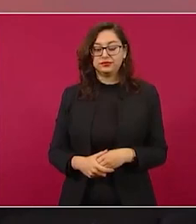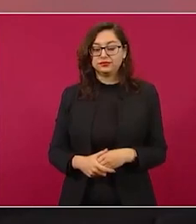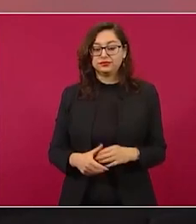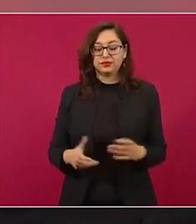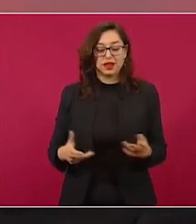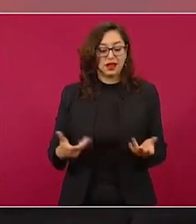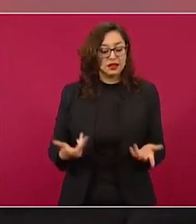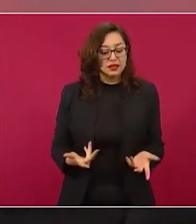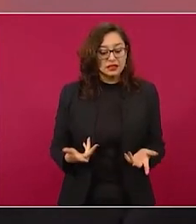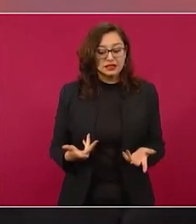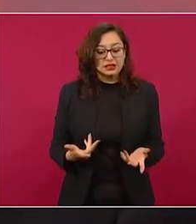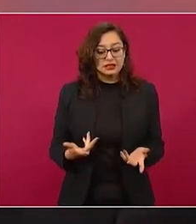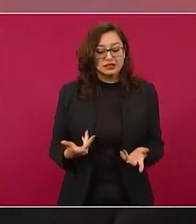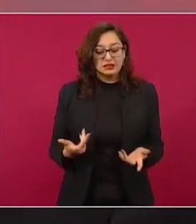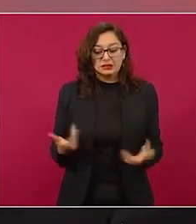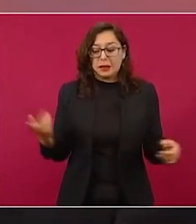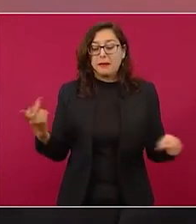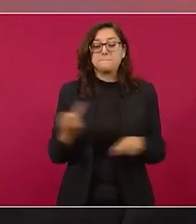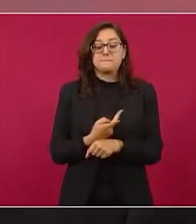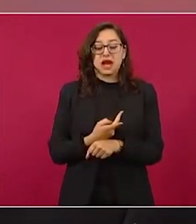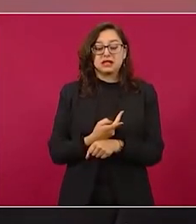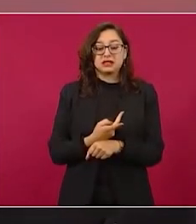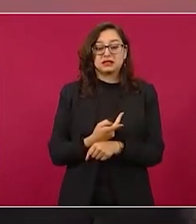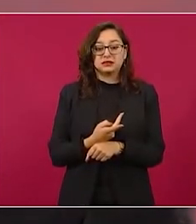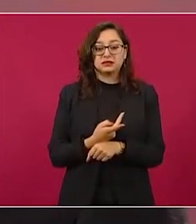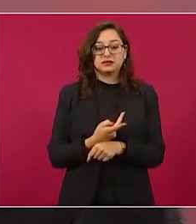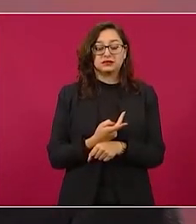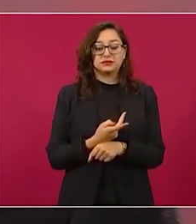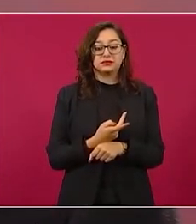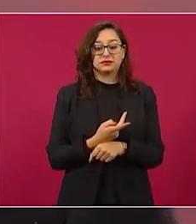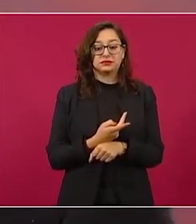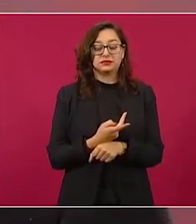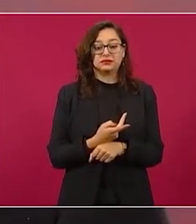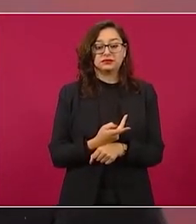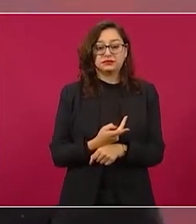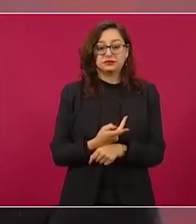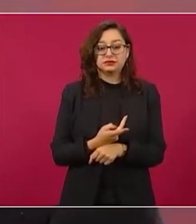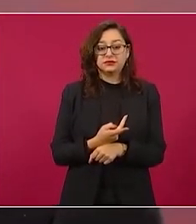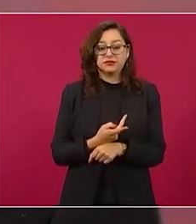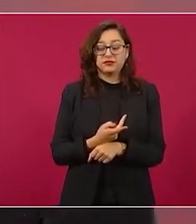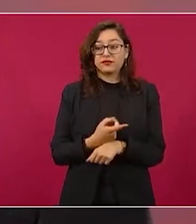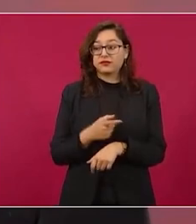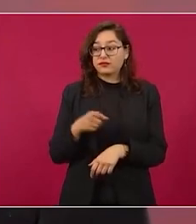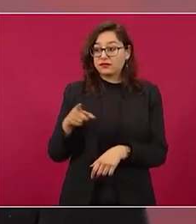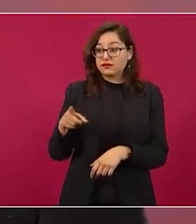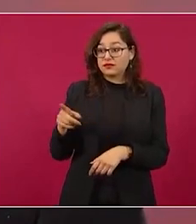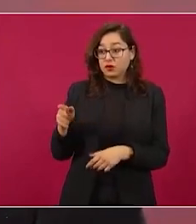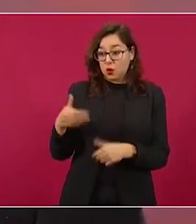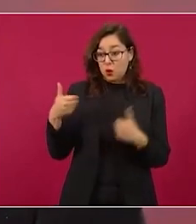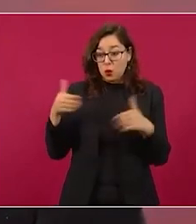afectan,